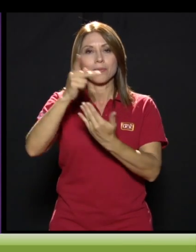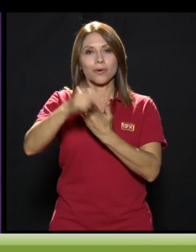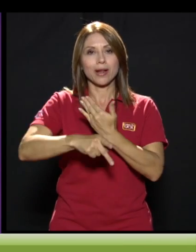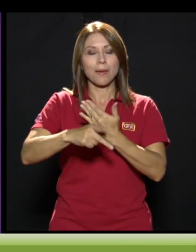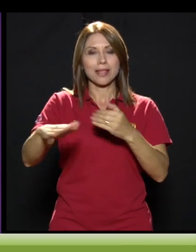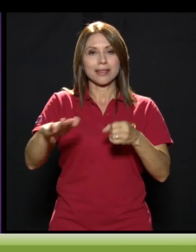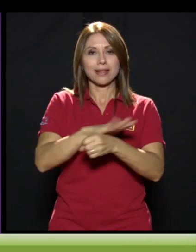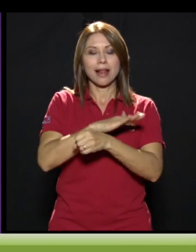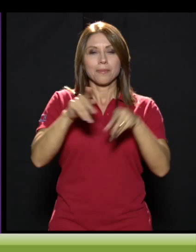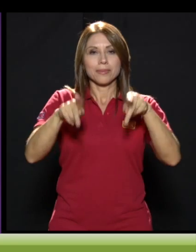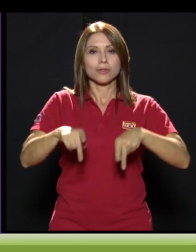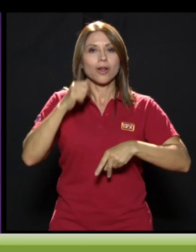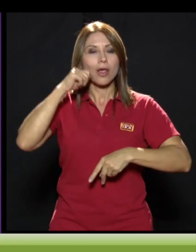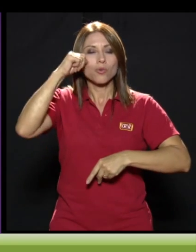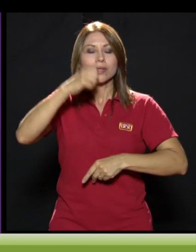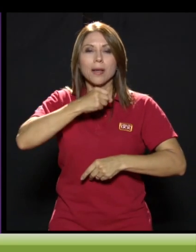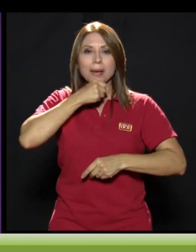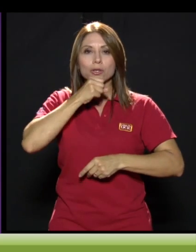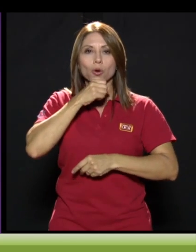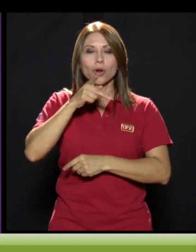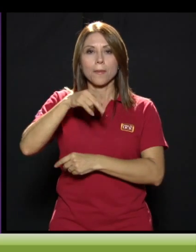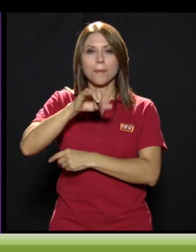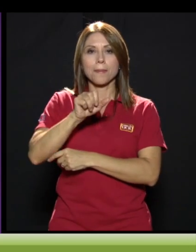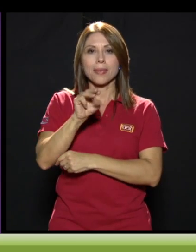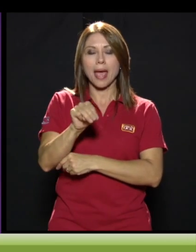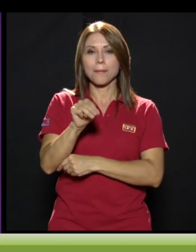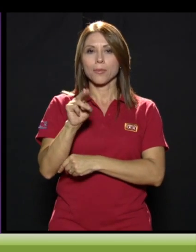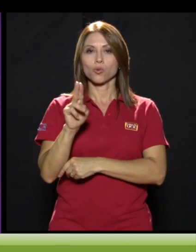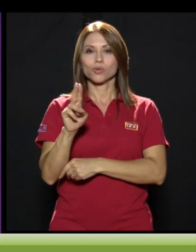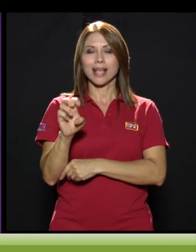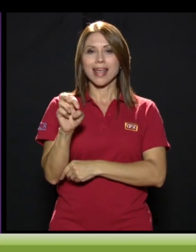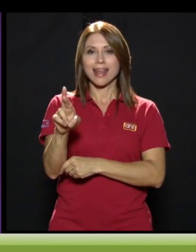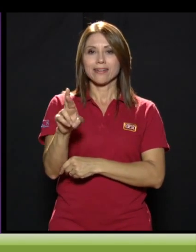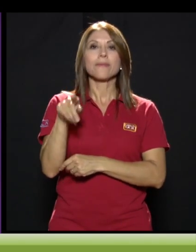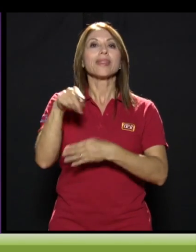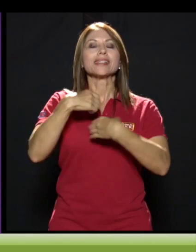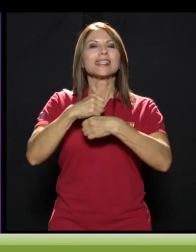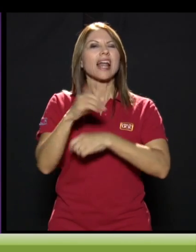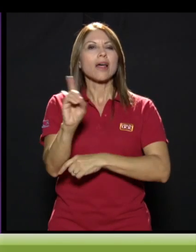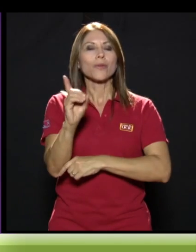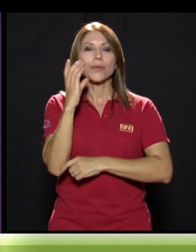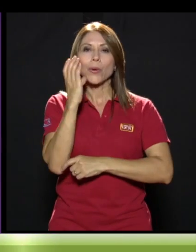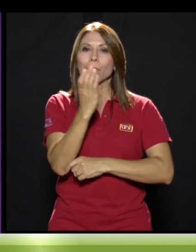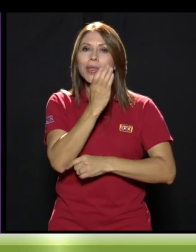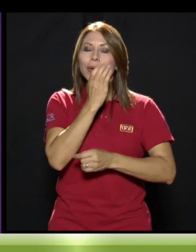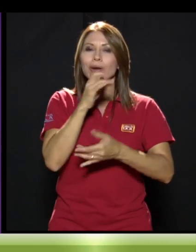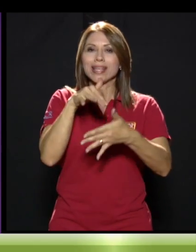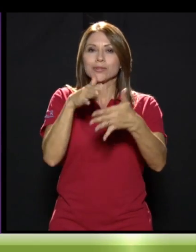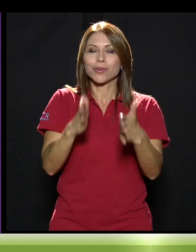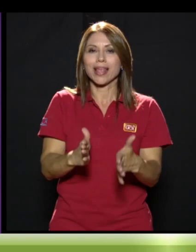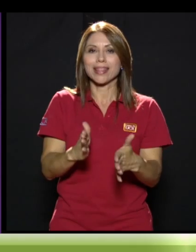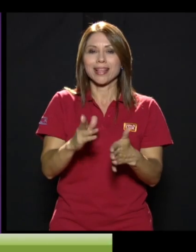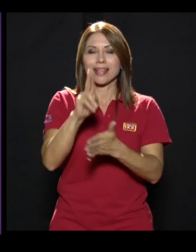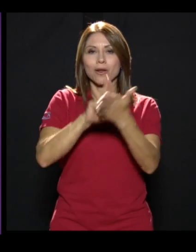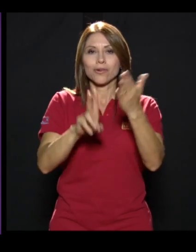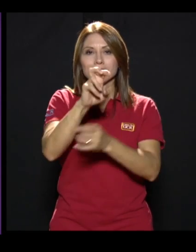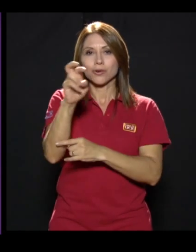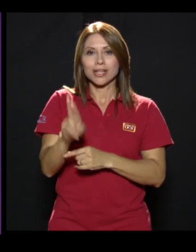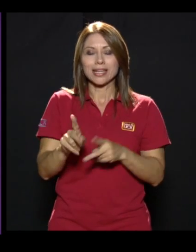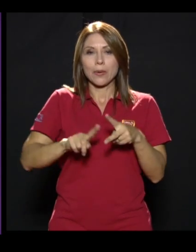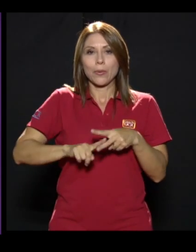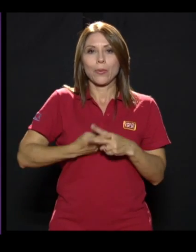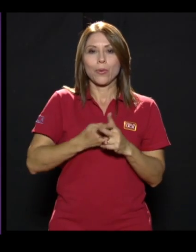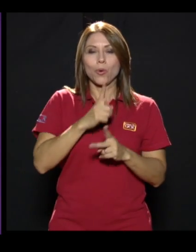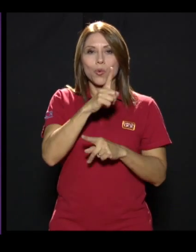Integral para la Persona Adulta Mayor, Piam UCR. Este se realizará en el comedor estudiantil de la Universidad de Costa Rica y dará